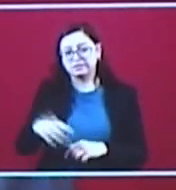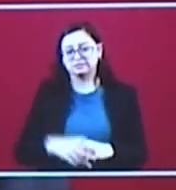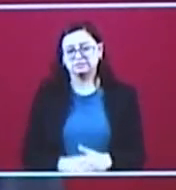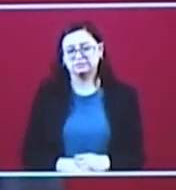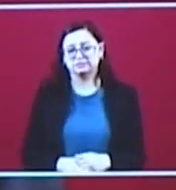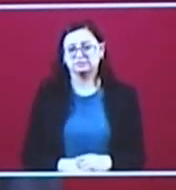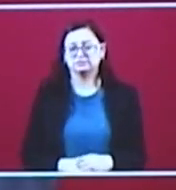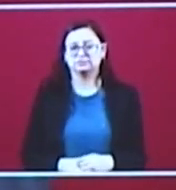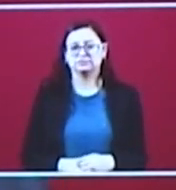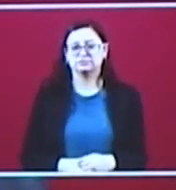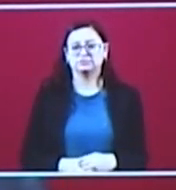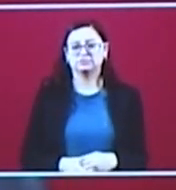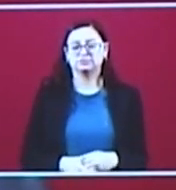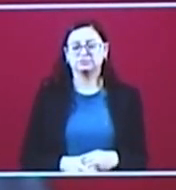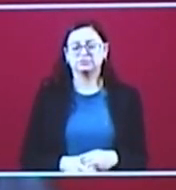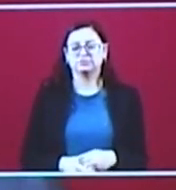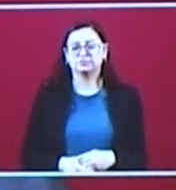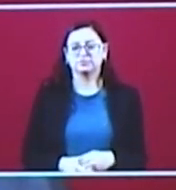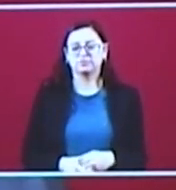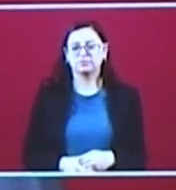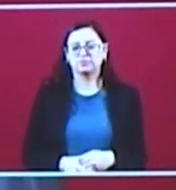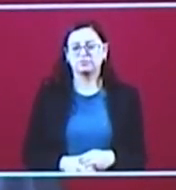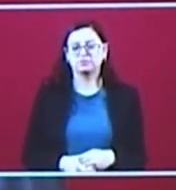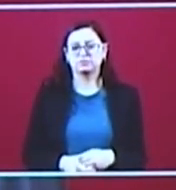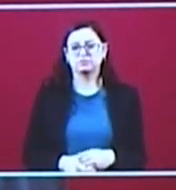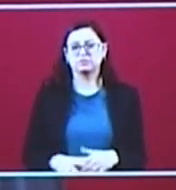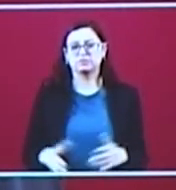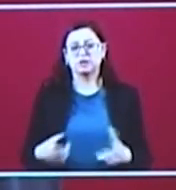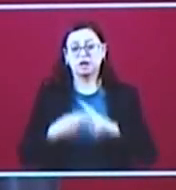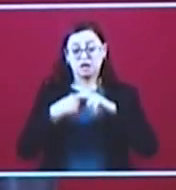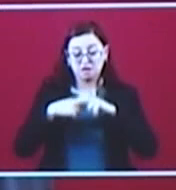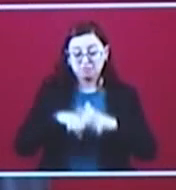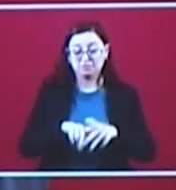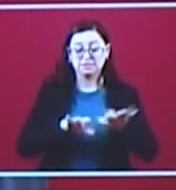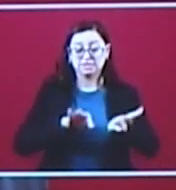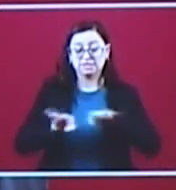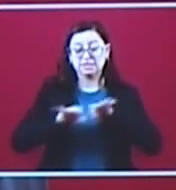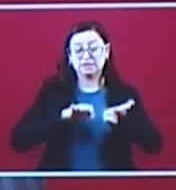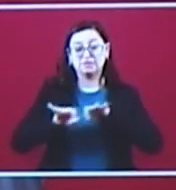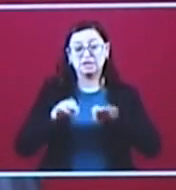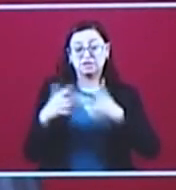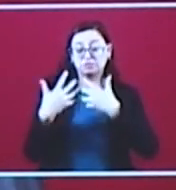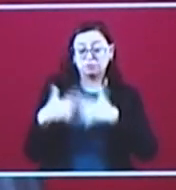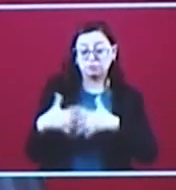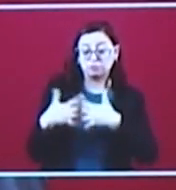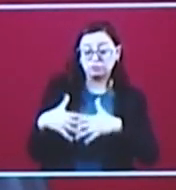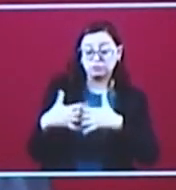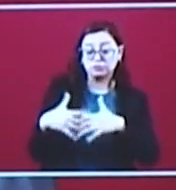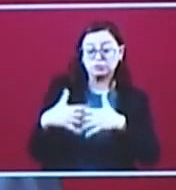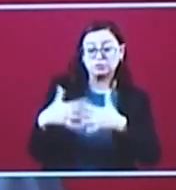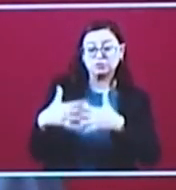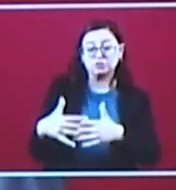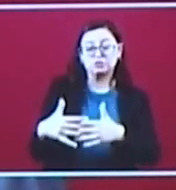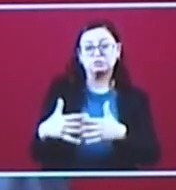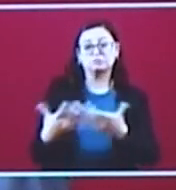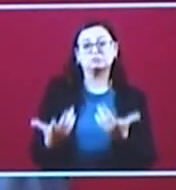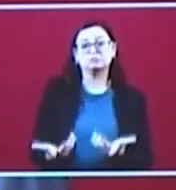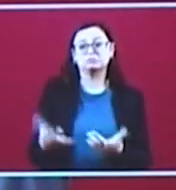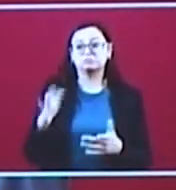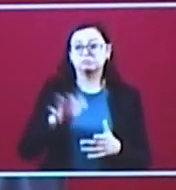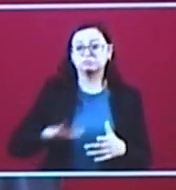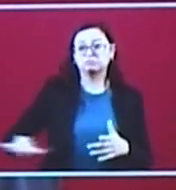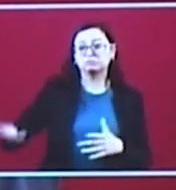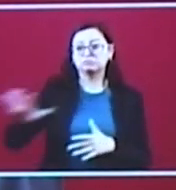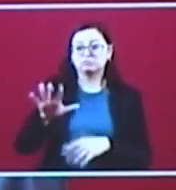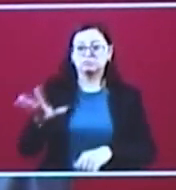a una confrontación innecesaria? El presidente de la República, déjeme recordarle, está ahí porque la